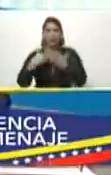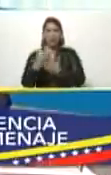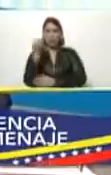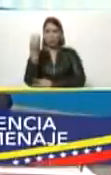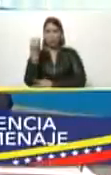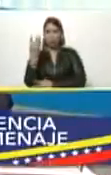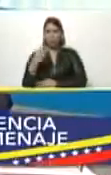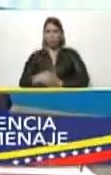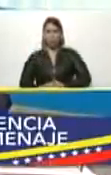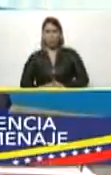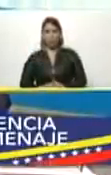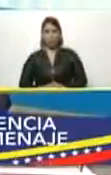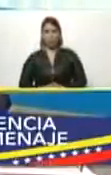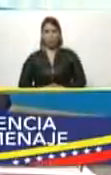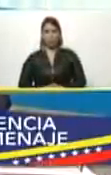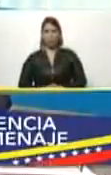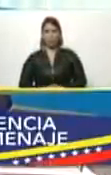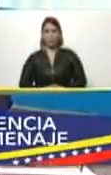reunión.